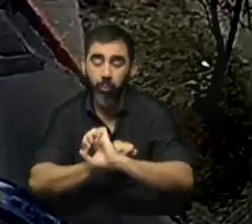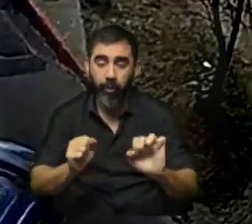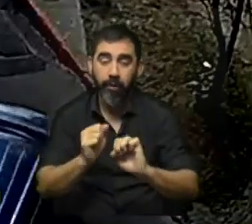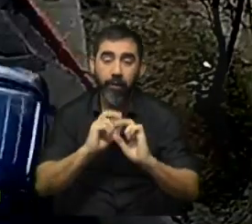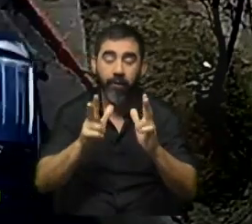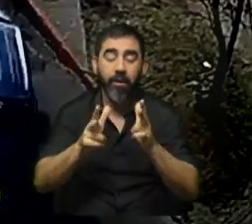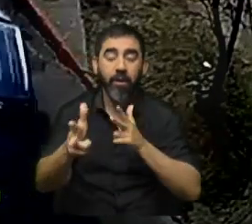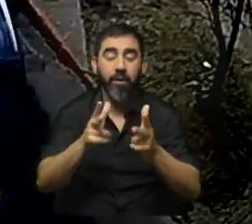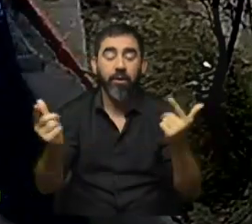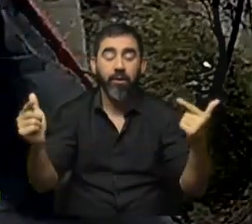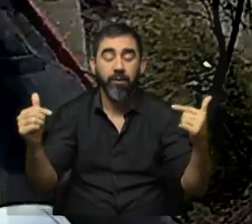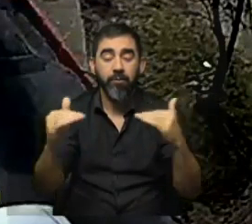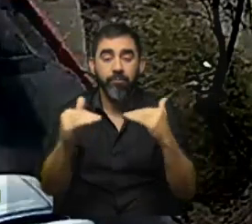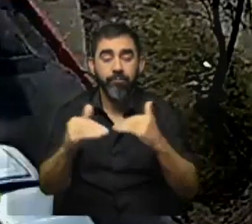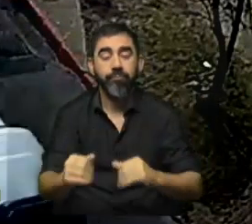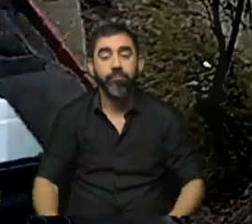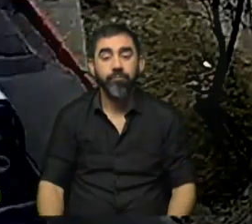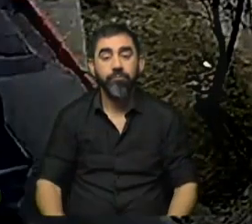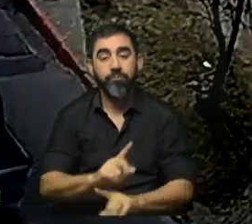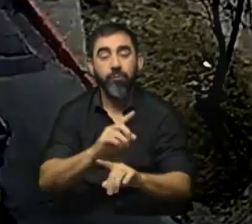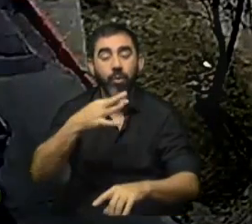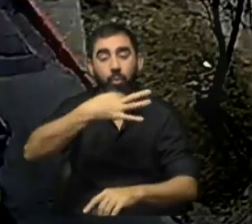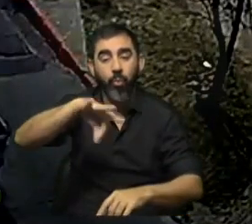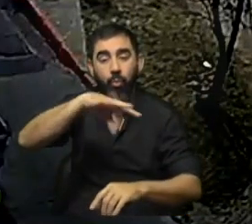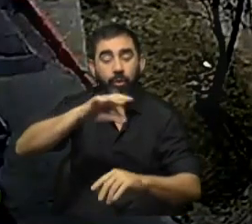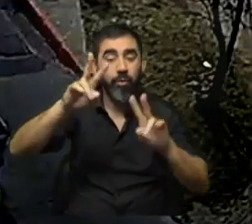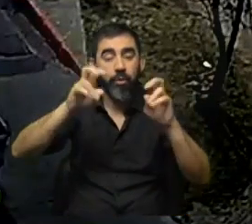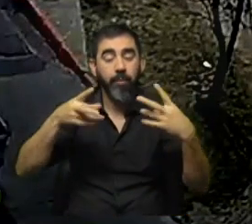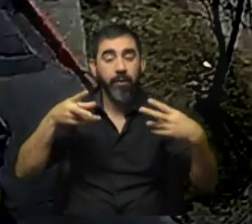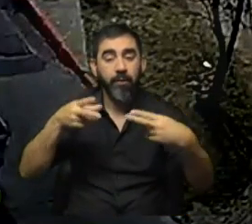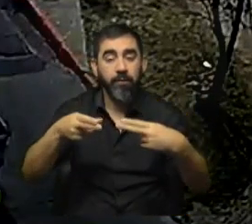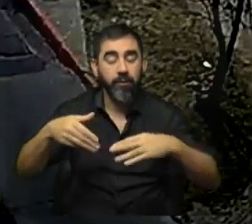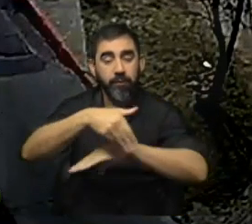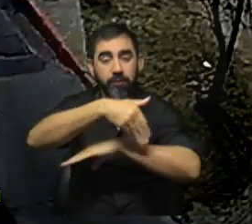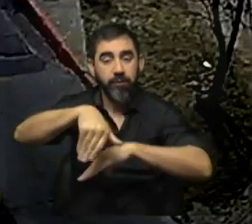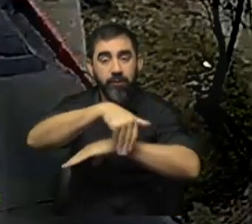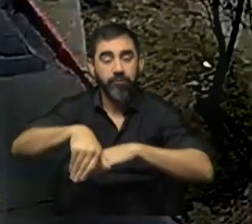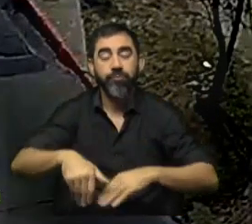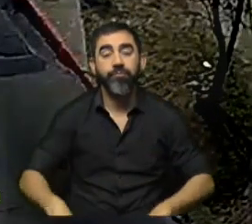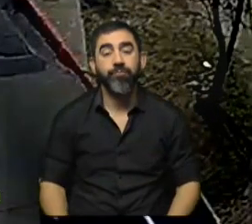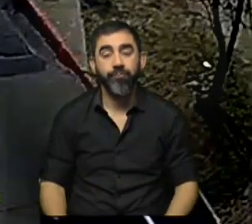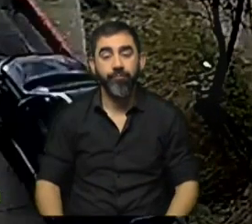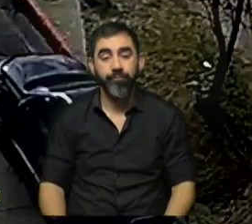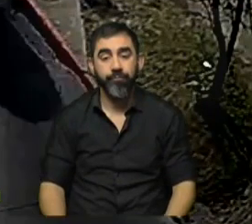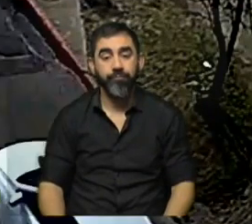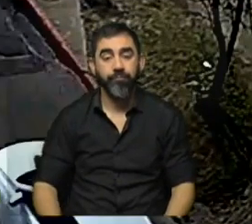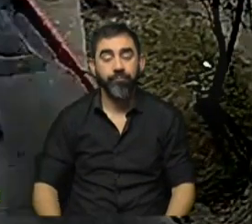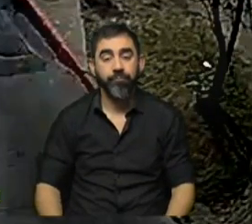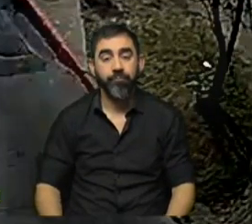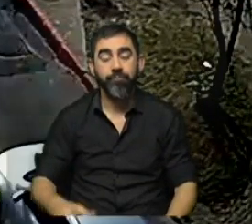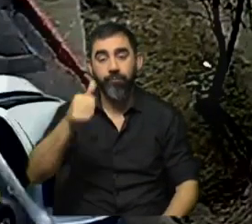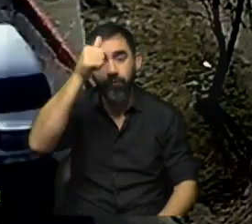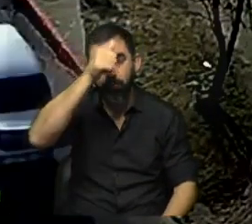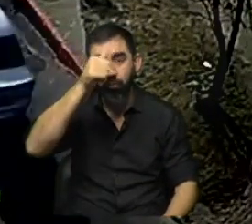de Gestión de Movilidad. Pero no va a ser la única distorsión en materia de tránsito grande en la ciudad porque el